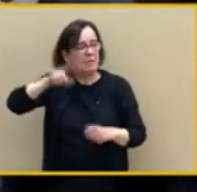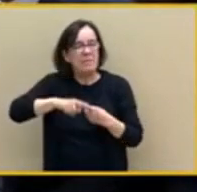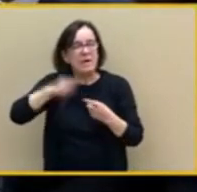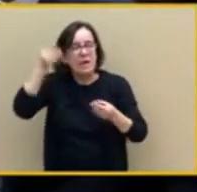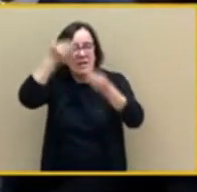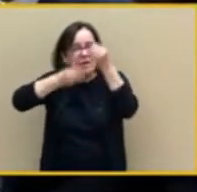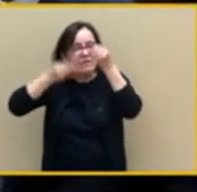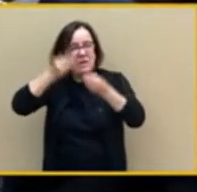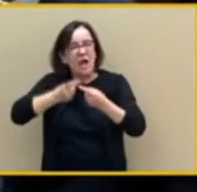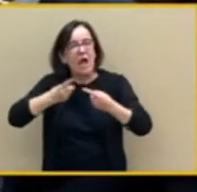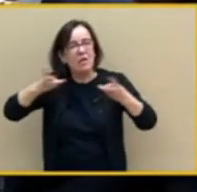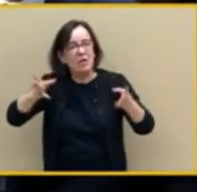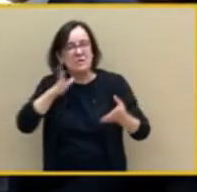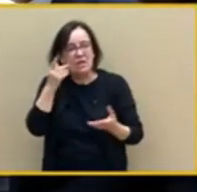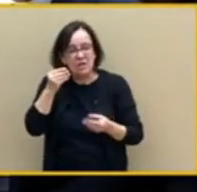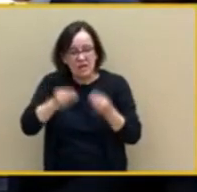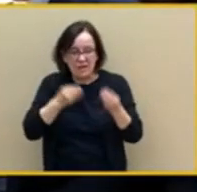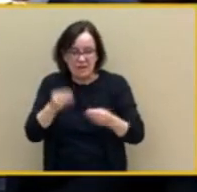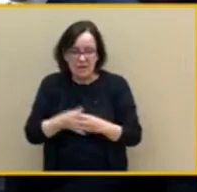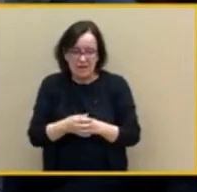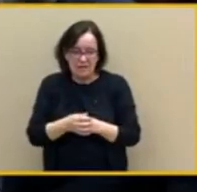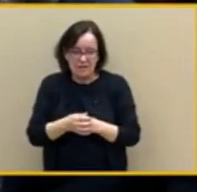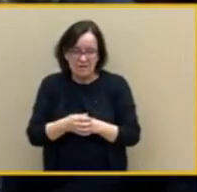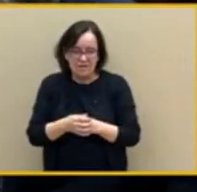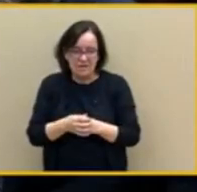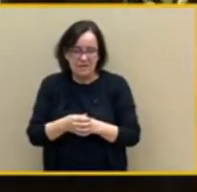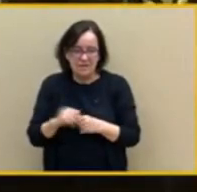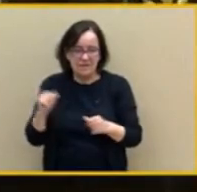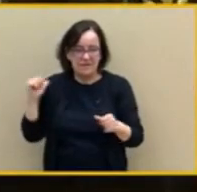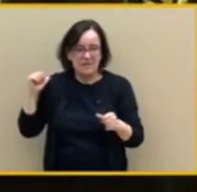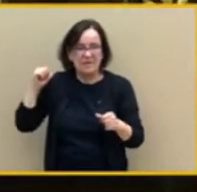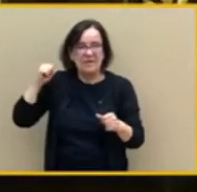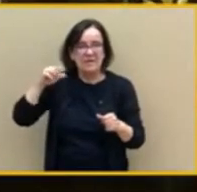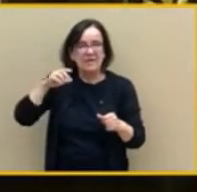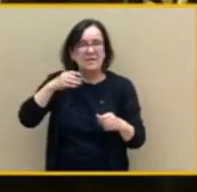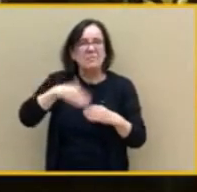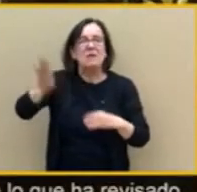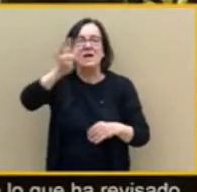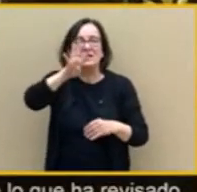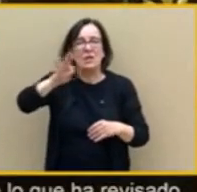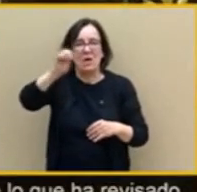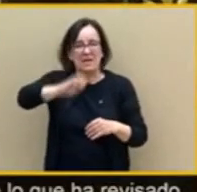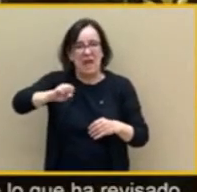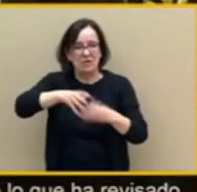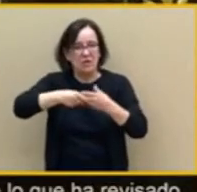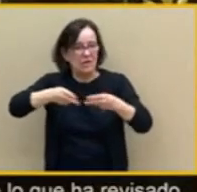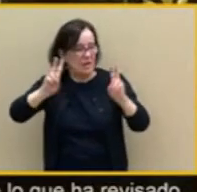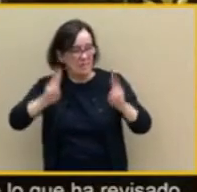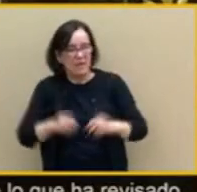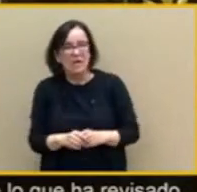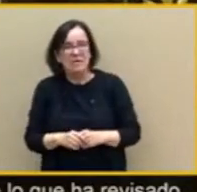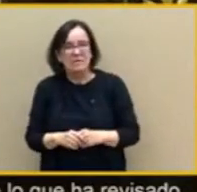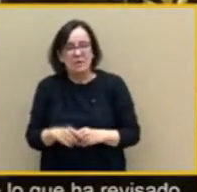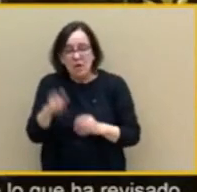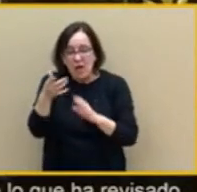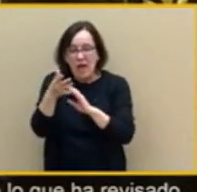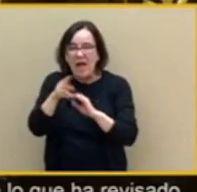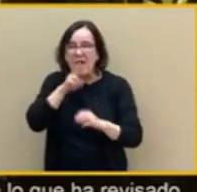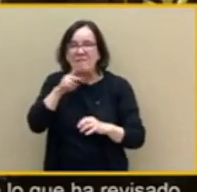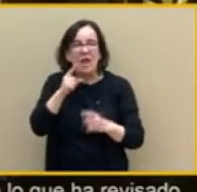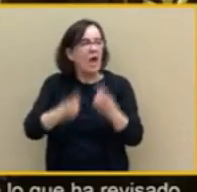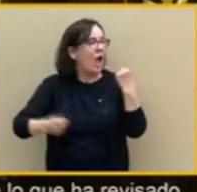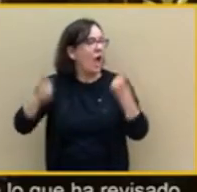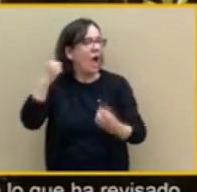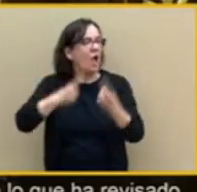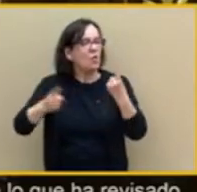de las madres de la Constitución, que dice por ahí Yolanda. También posicionándose así frente a Vox, ¿no? Diciendo, no se olvide usted, de que